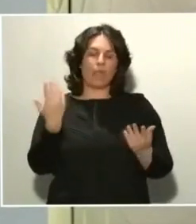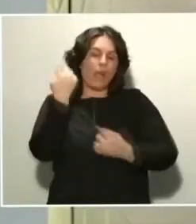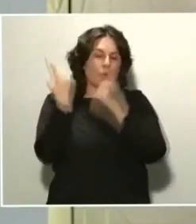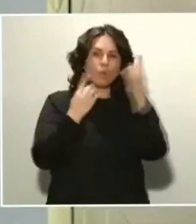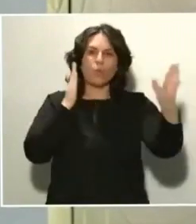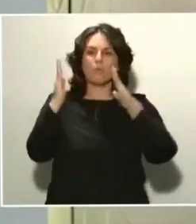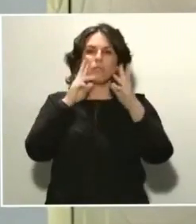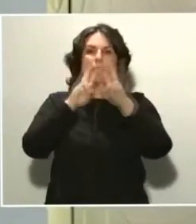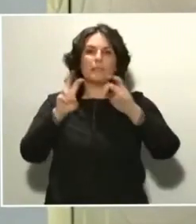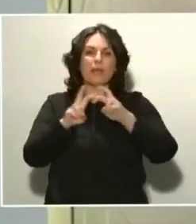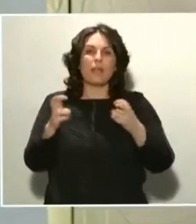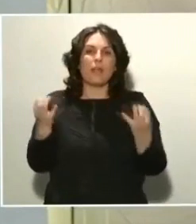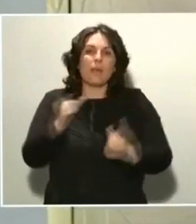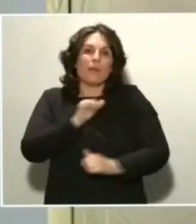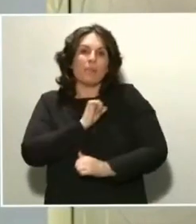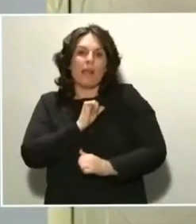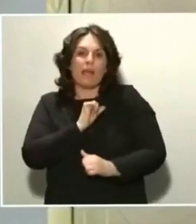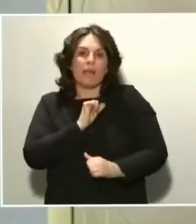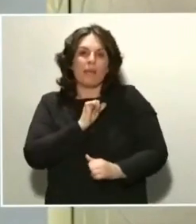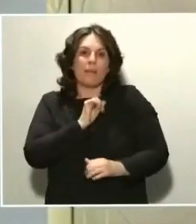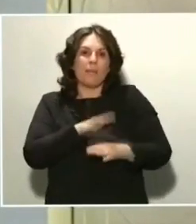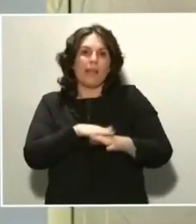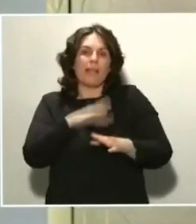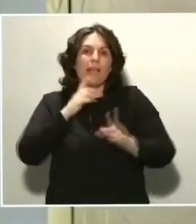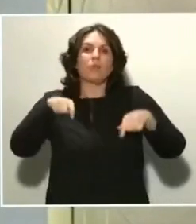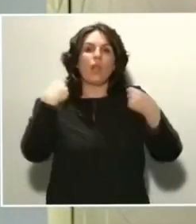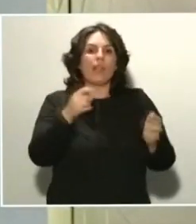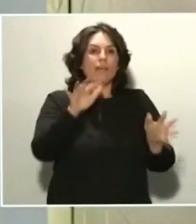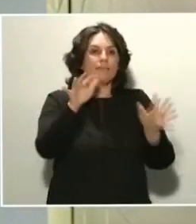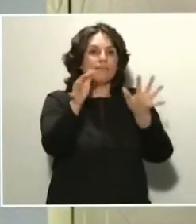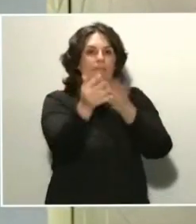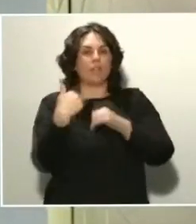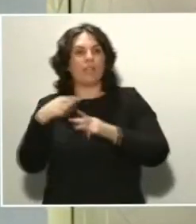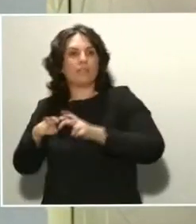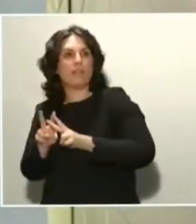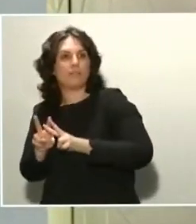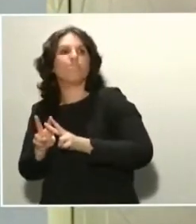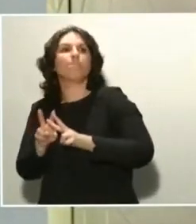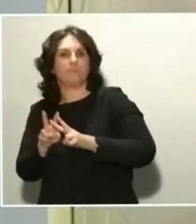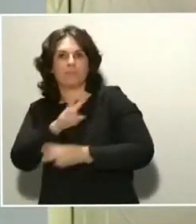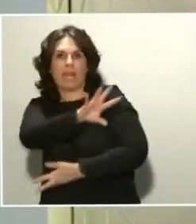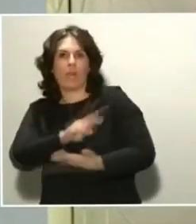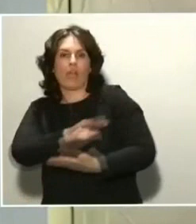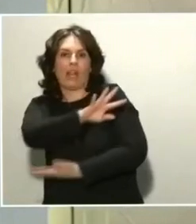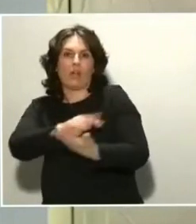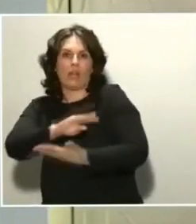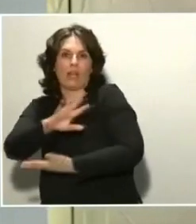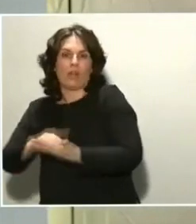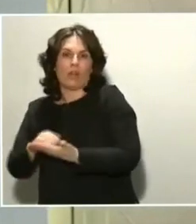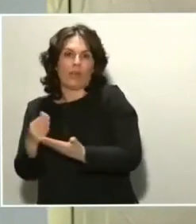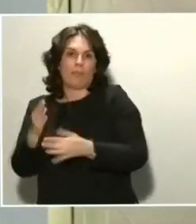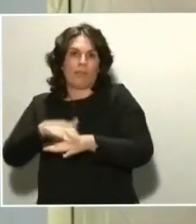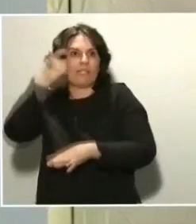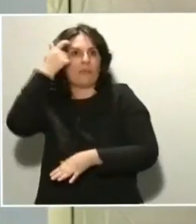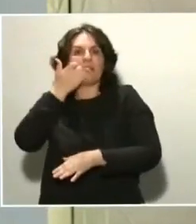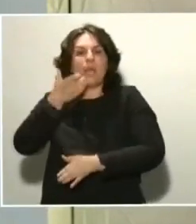la naturaleza siga su curso para que nos devuelva la respuesta sobre si estamos en la buena dirección o no. Y esos plazos a